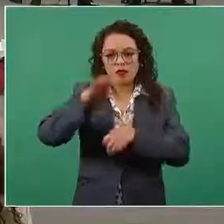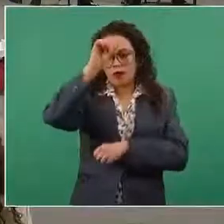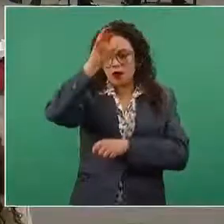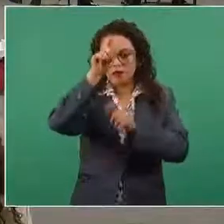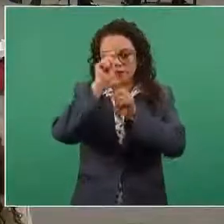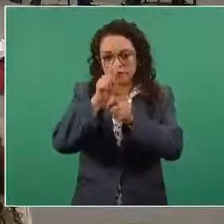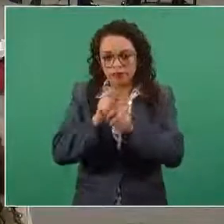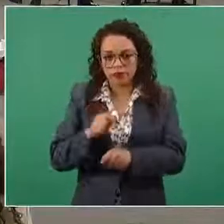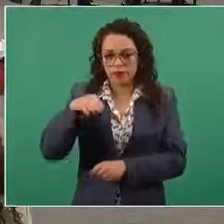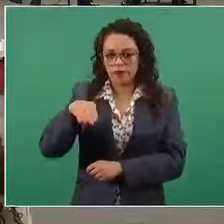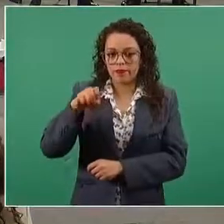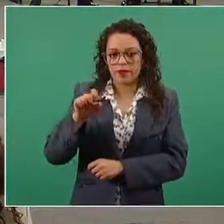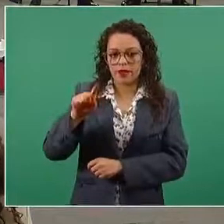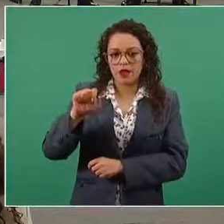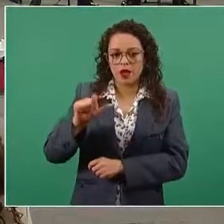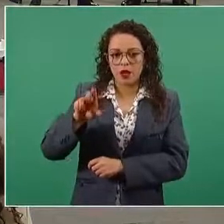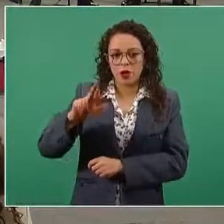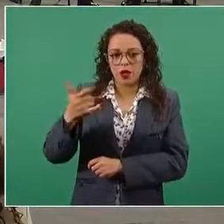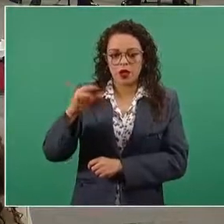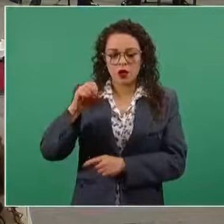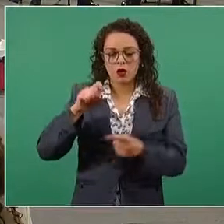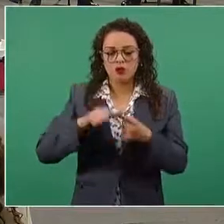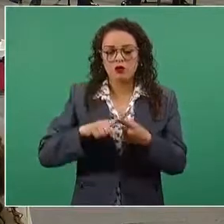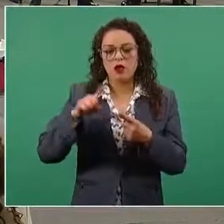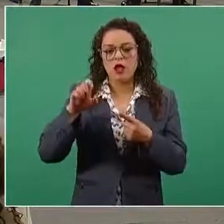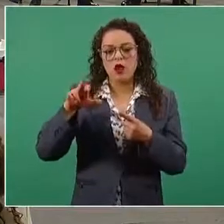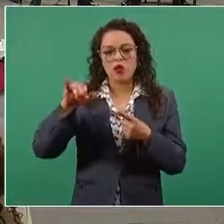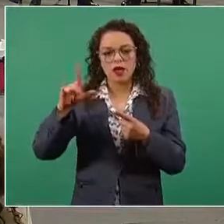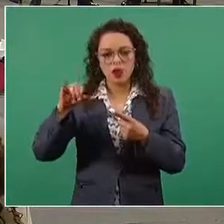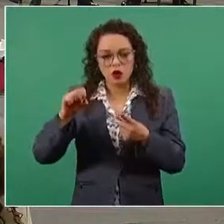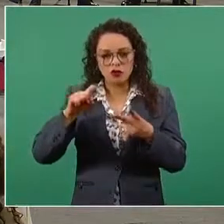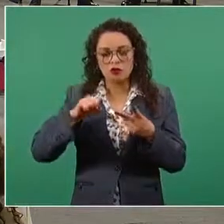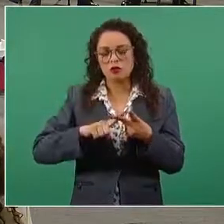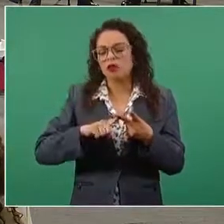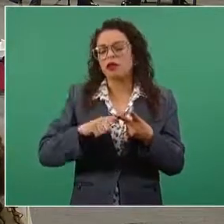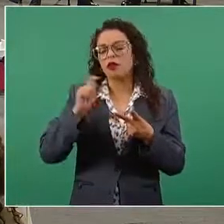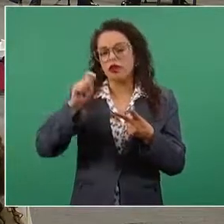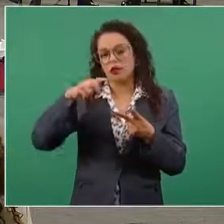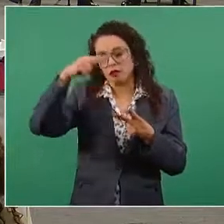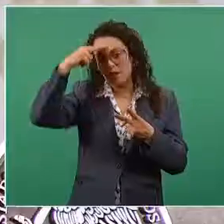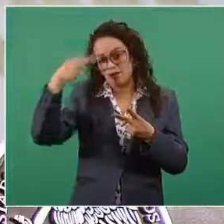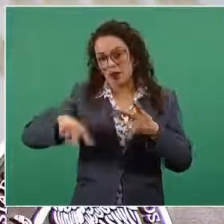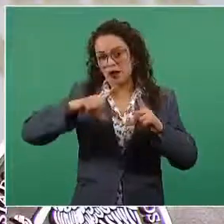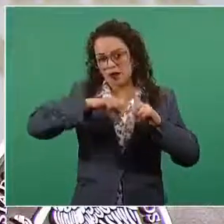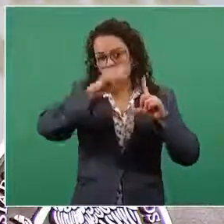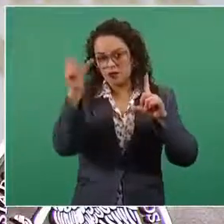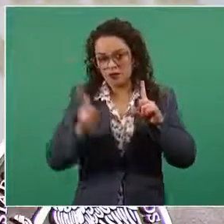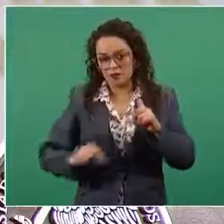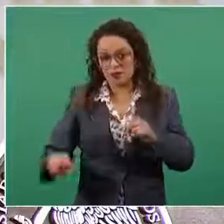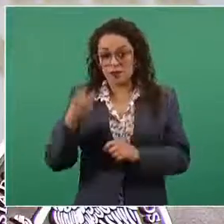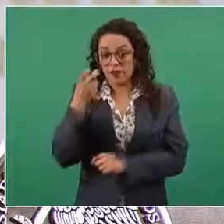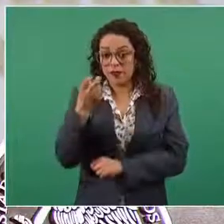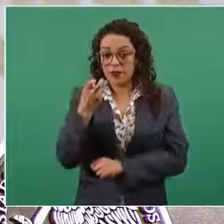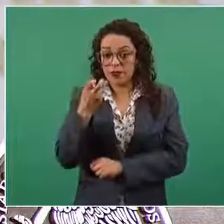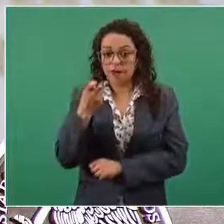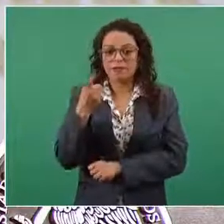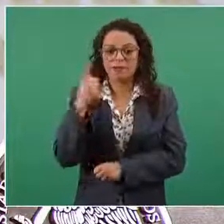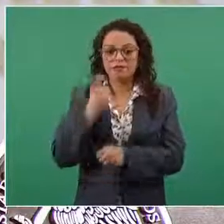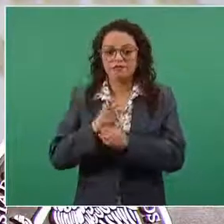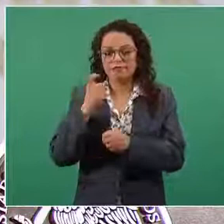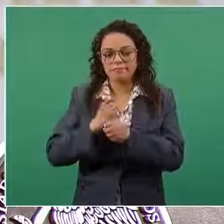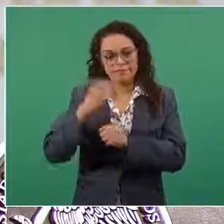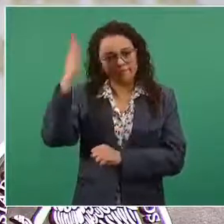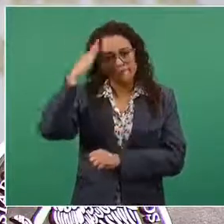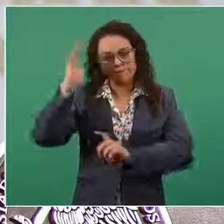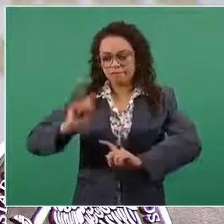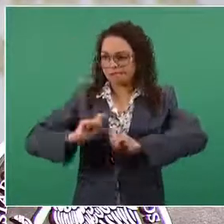Metalúrgicos, Siderúrgicos y similares de la República Mexicana como el titular del contrato